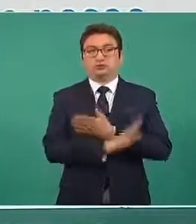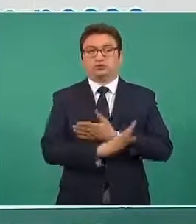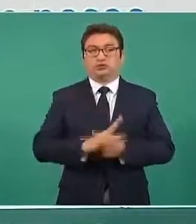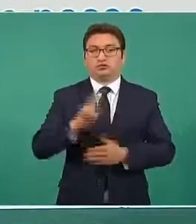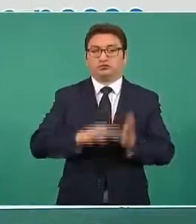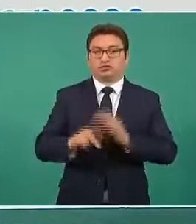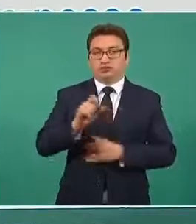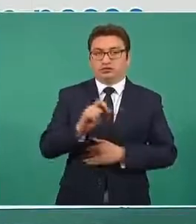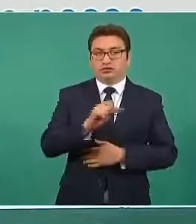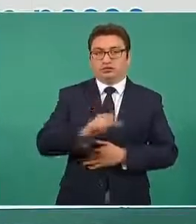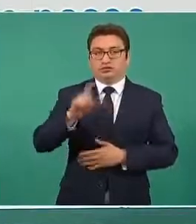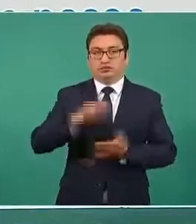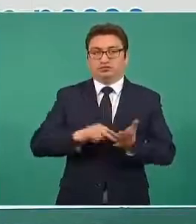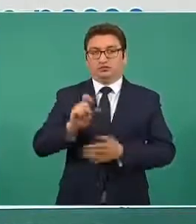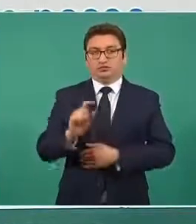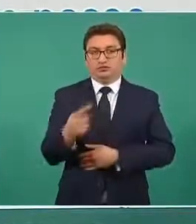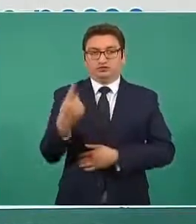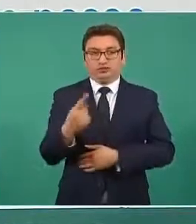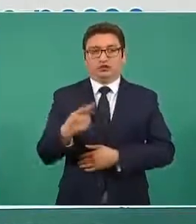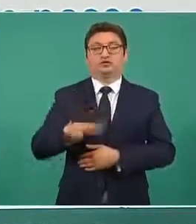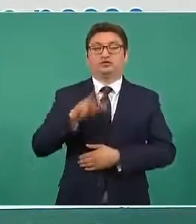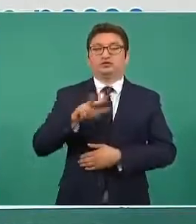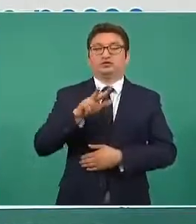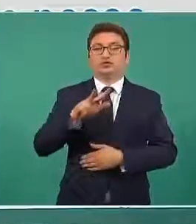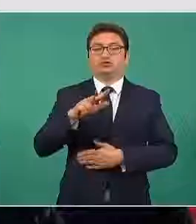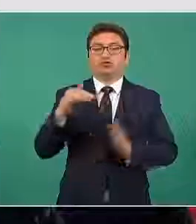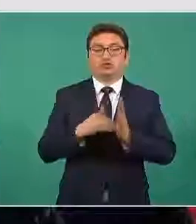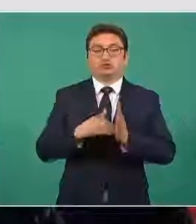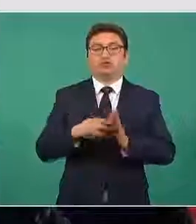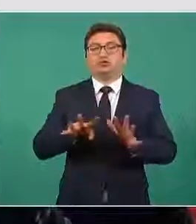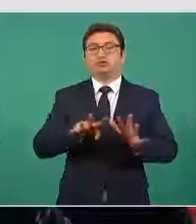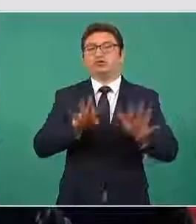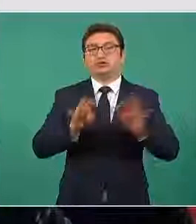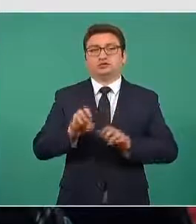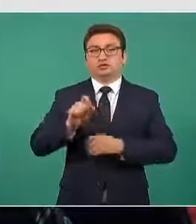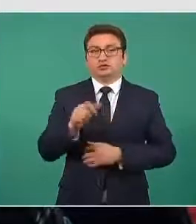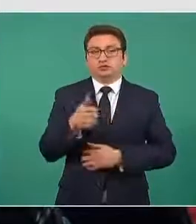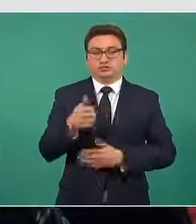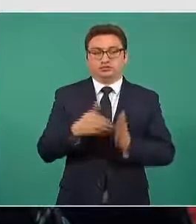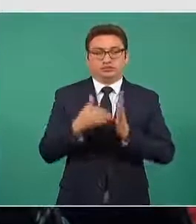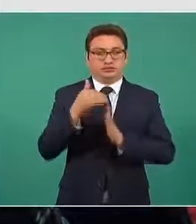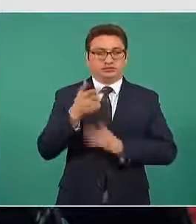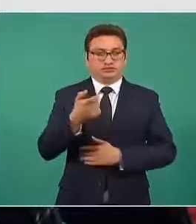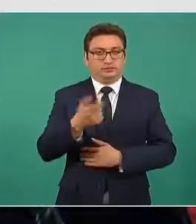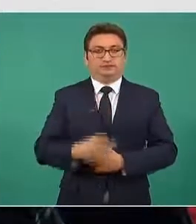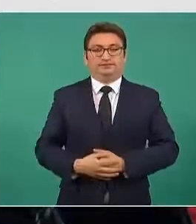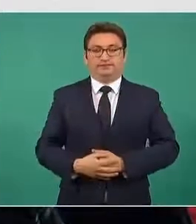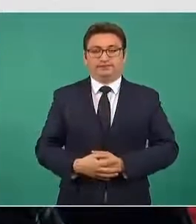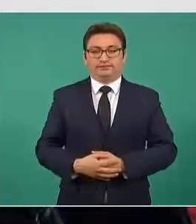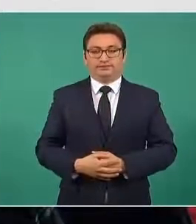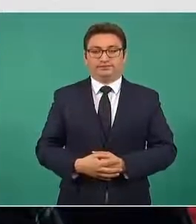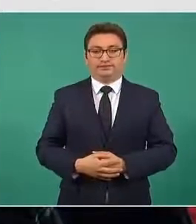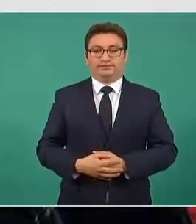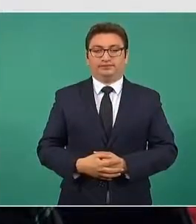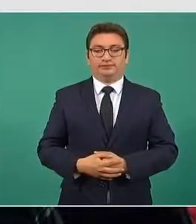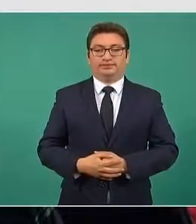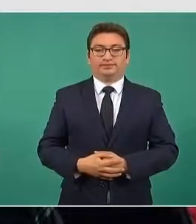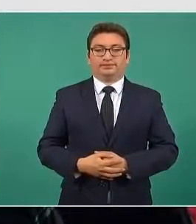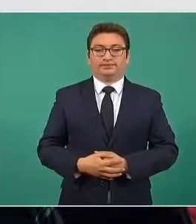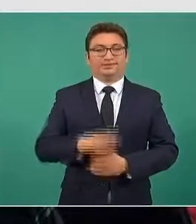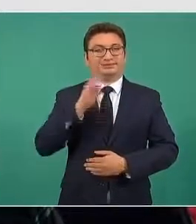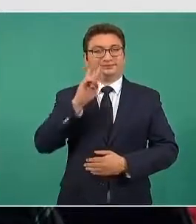veinte al dos mil veintiuno de dieciocho mil novecientos veintiséis millones de pesos adelante en esta